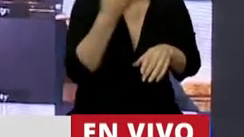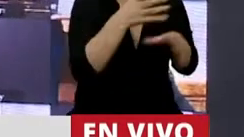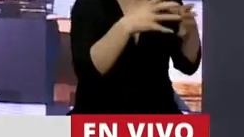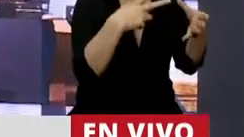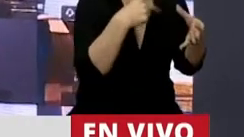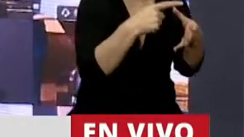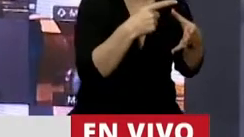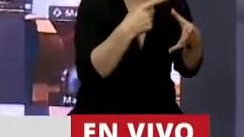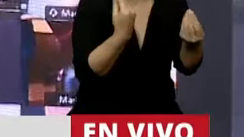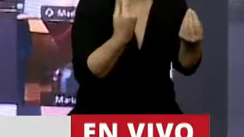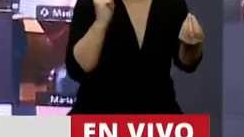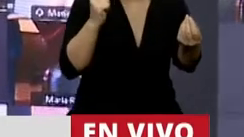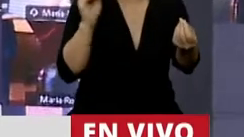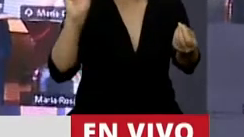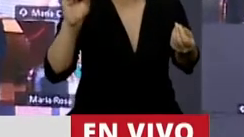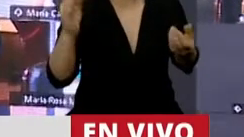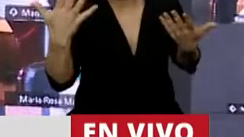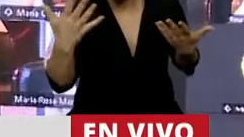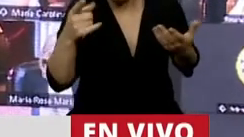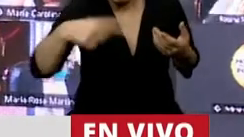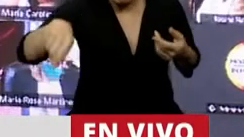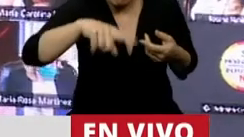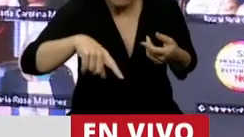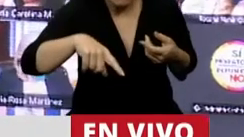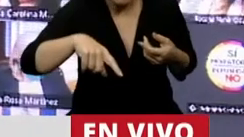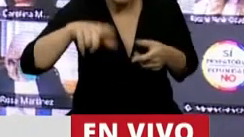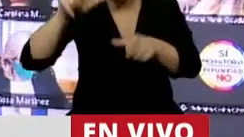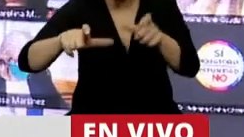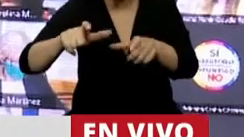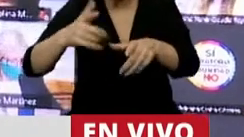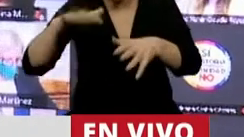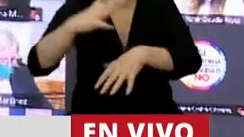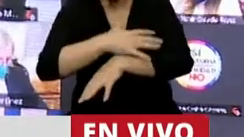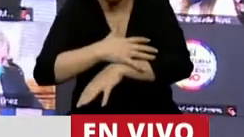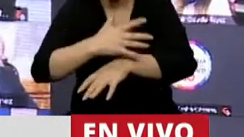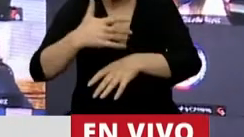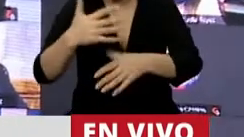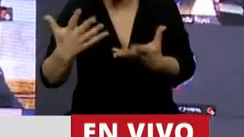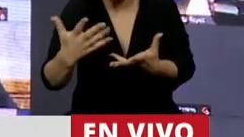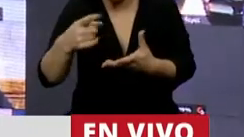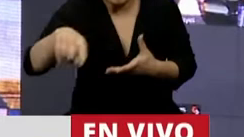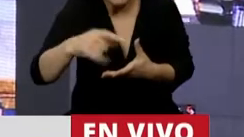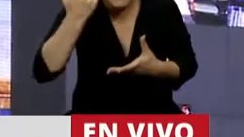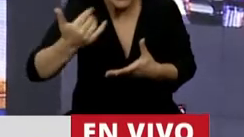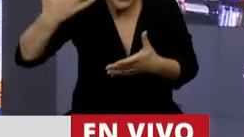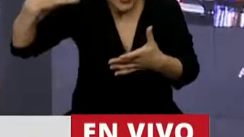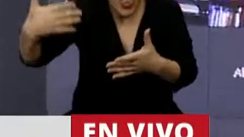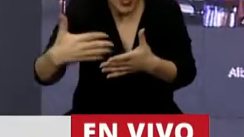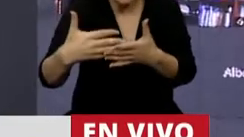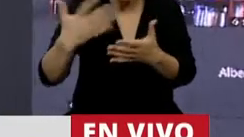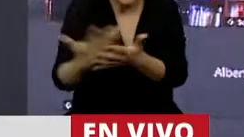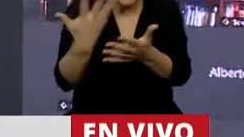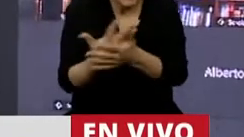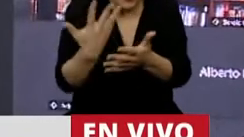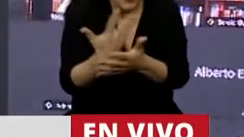recurrir. ¿A quién vamos a recurrir? ¿A los que tienen menos recursos? ¿A los que han sido castigados todo este